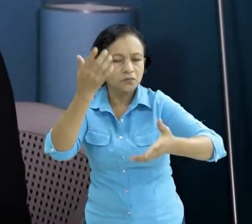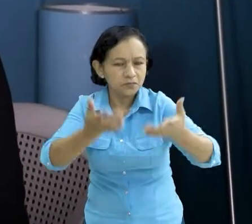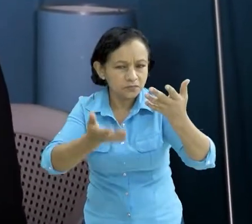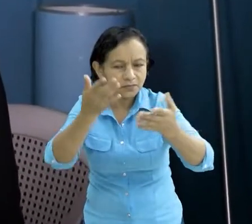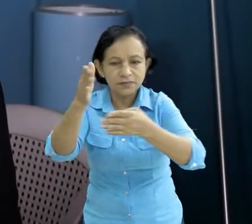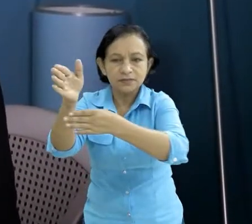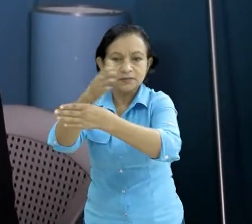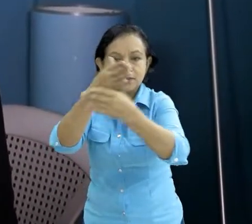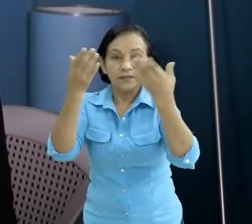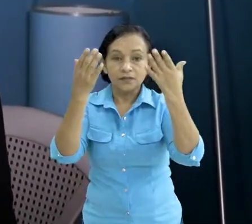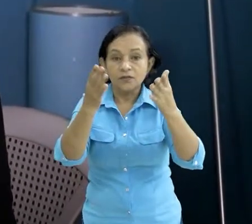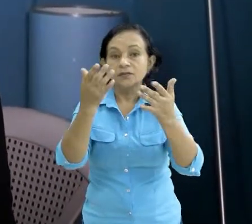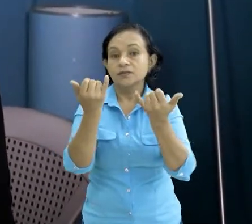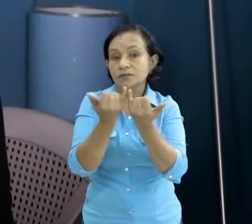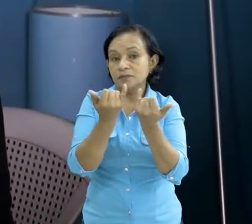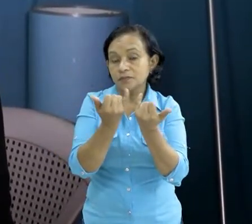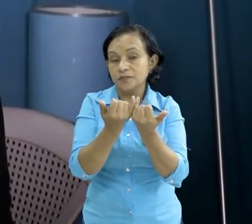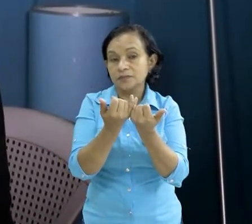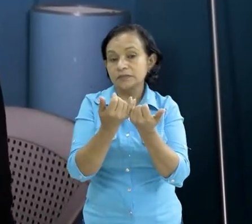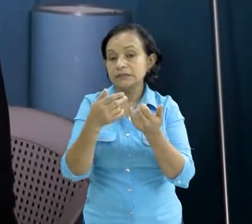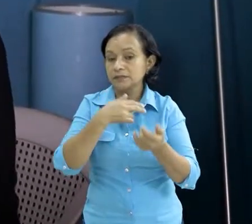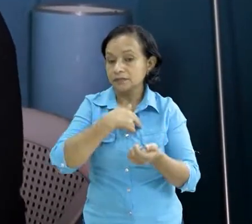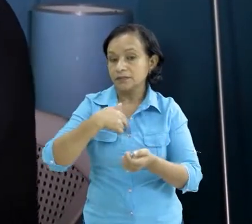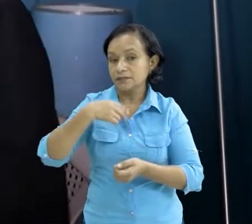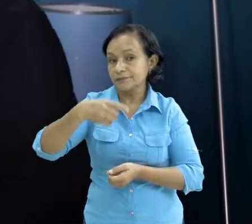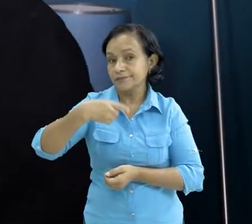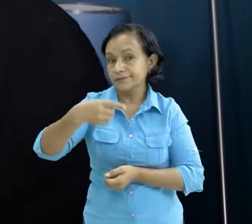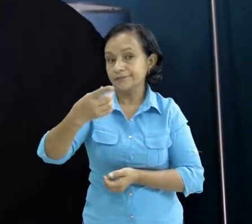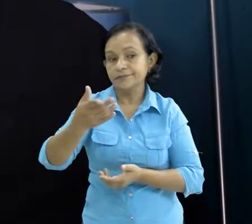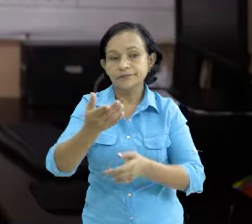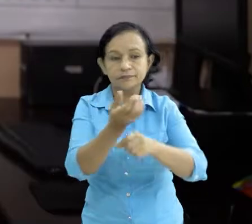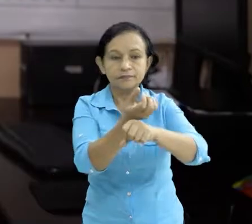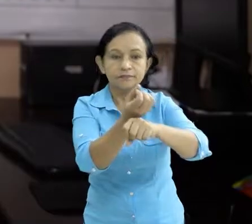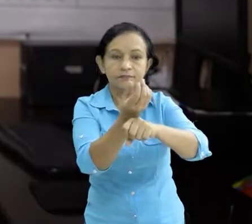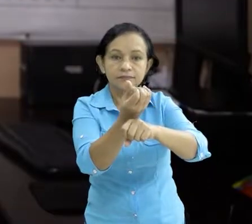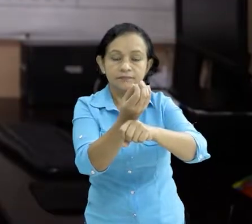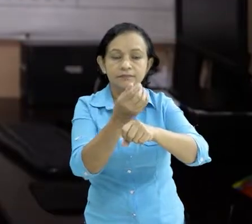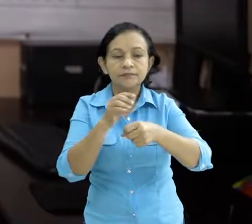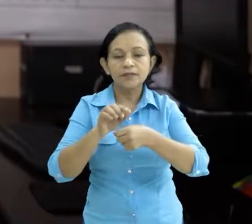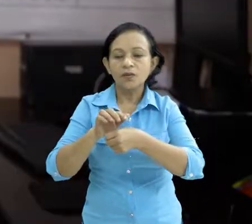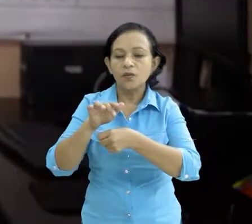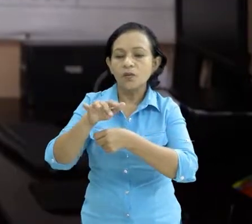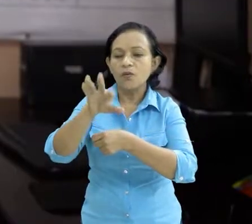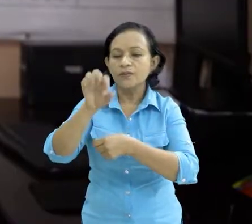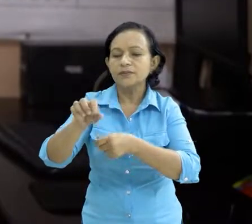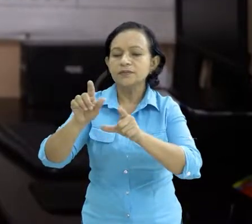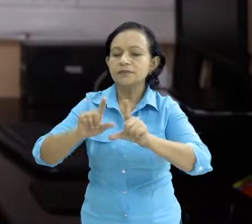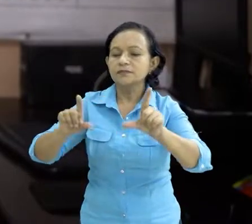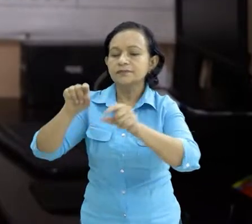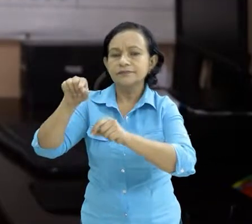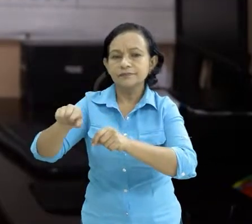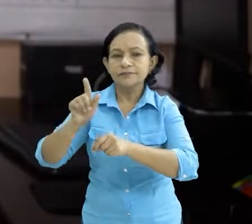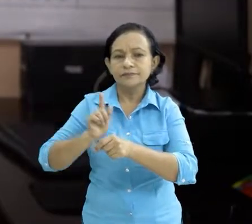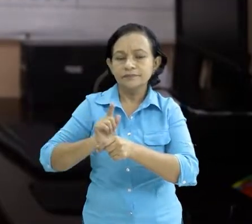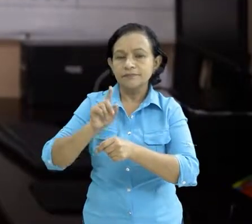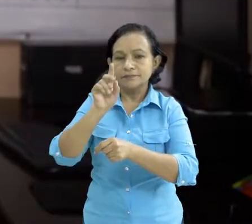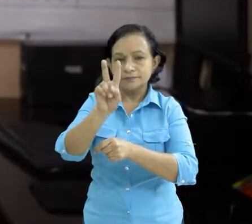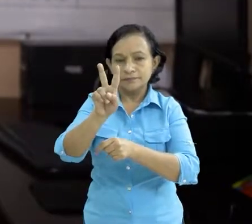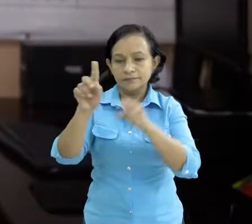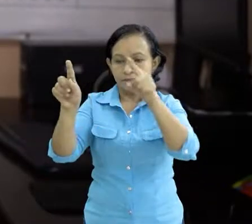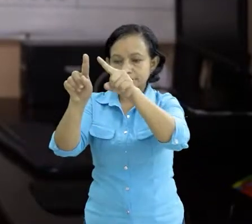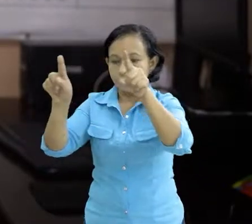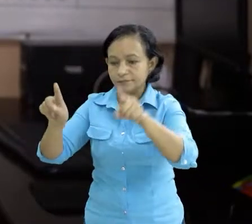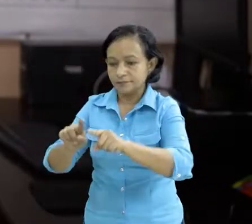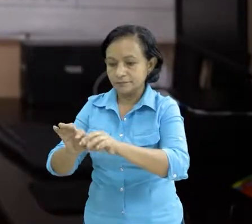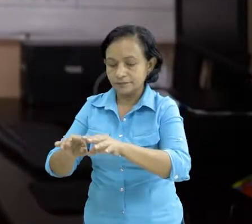y todo ese tipo de fenómenos digamos que están al día. En la alcaldía tenemos esta oficina donde tenemos dos computadoras